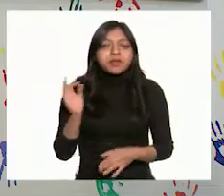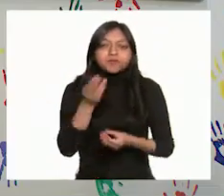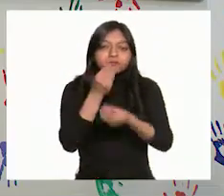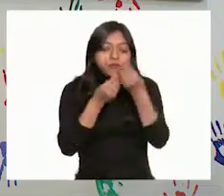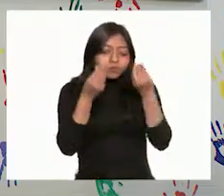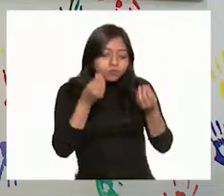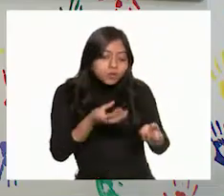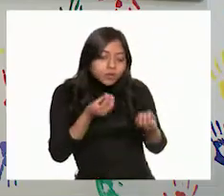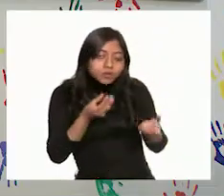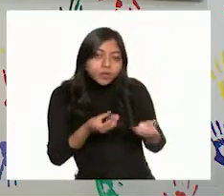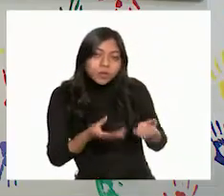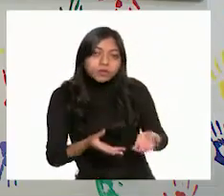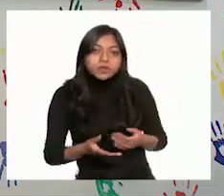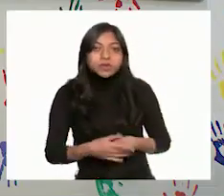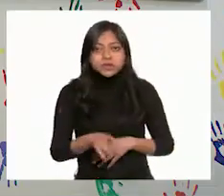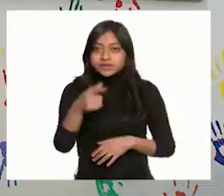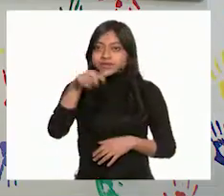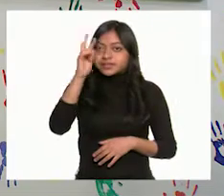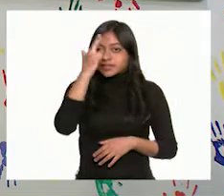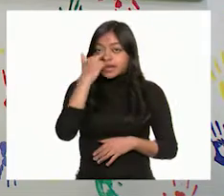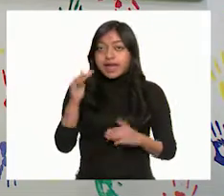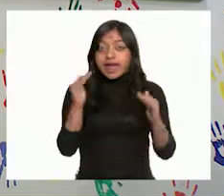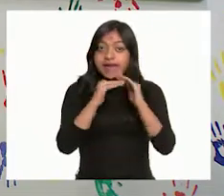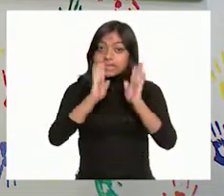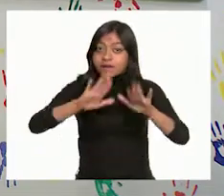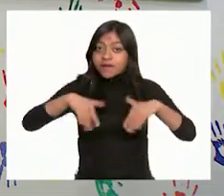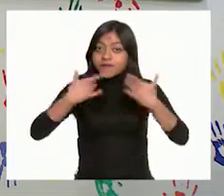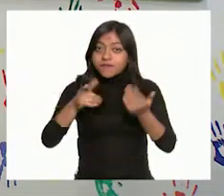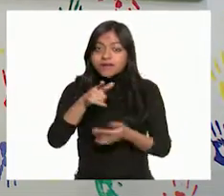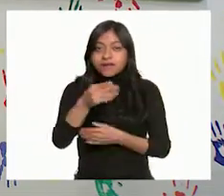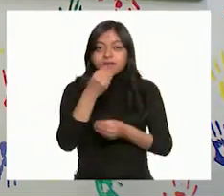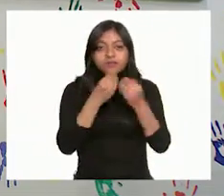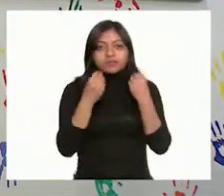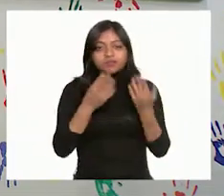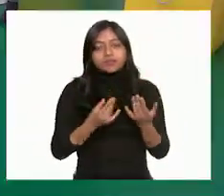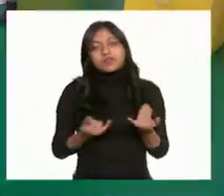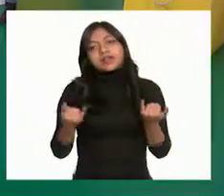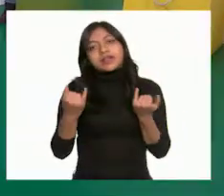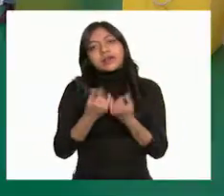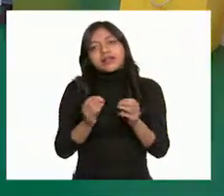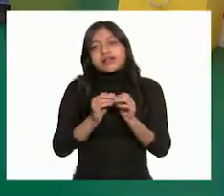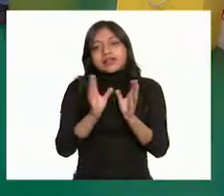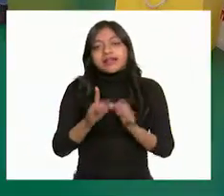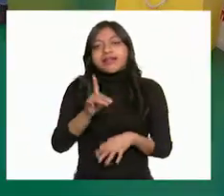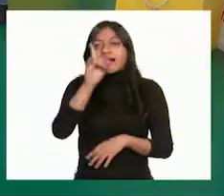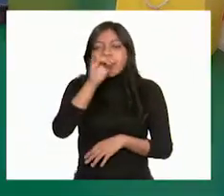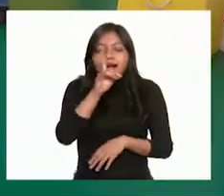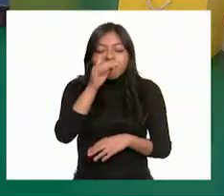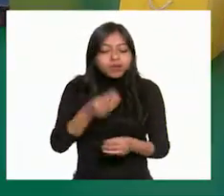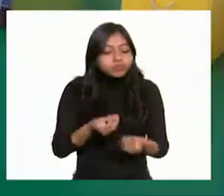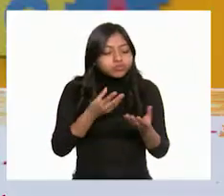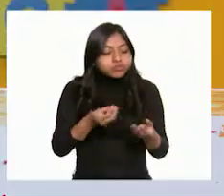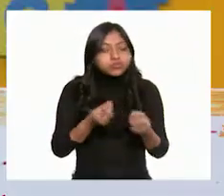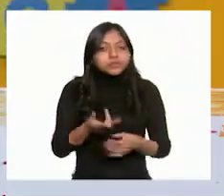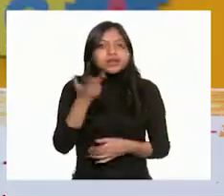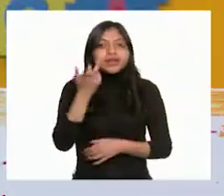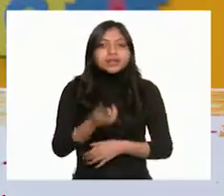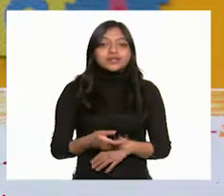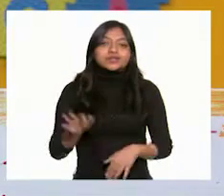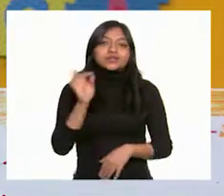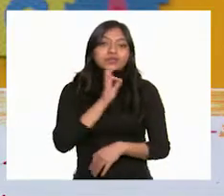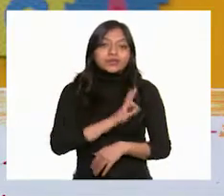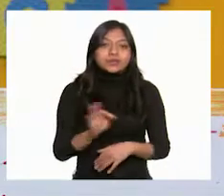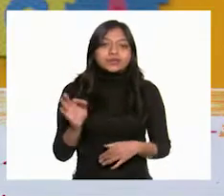de comida, Panchito, afuera de la casa. Eso sí. Y también agua y así se puede